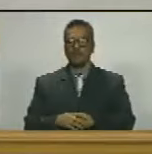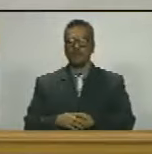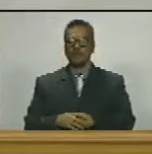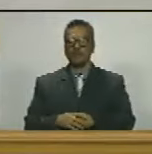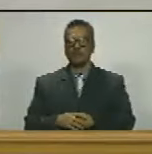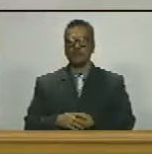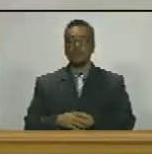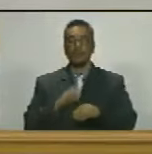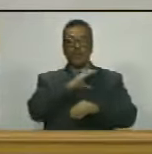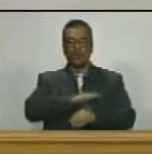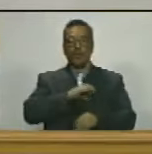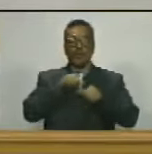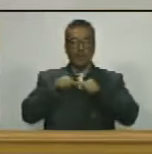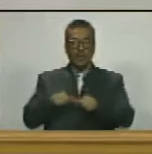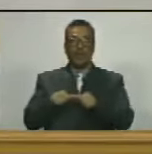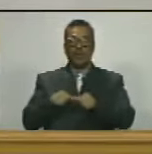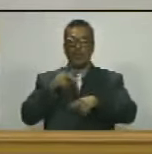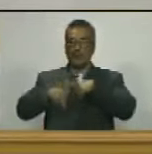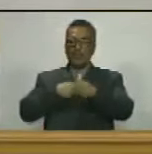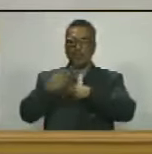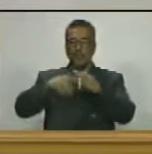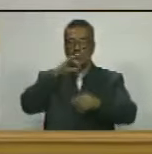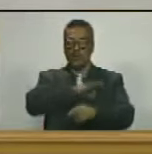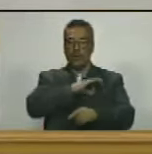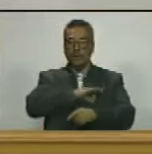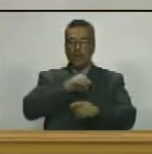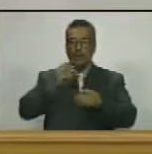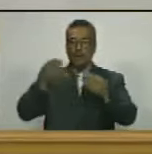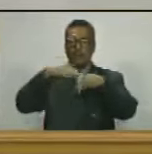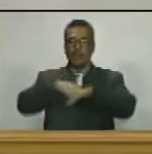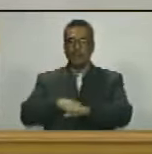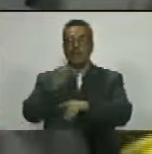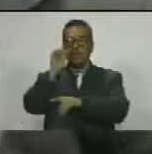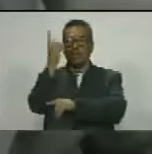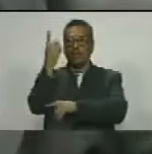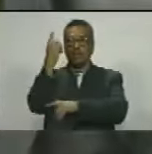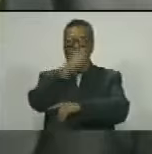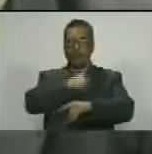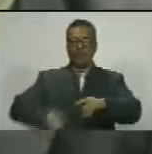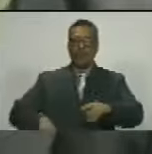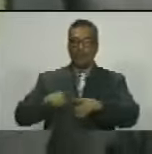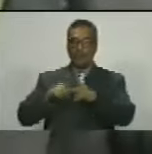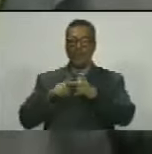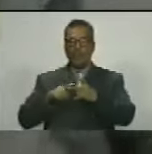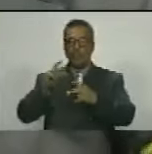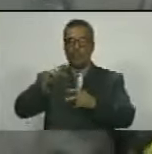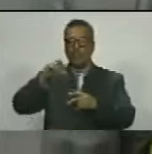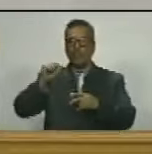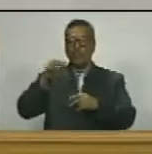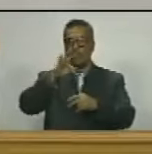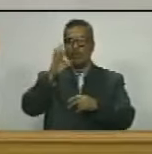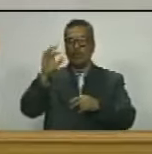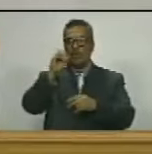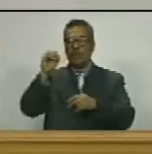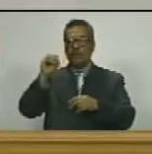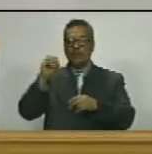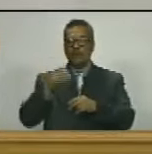comisión permanente de desarrollo social integral presidente rodolfo crespo crespo gris maldo